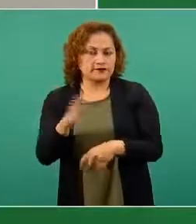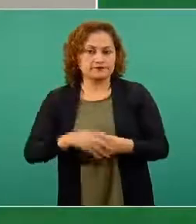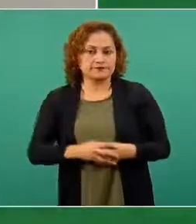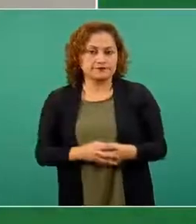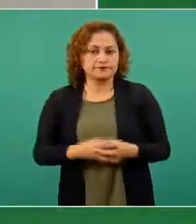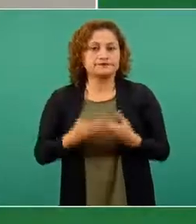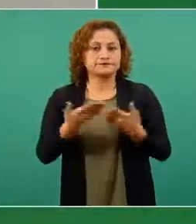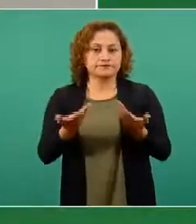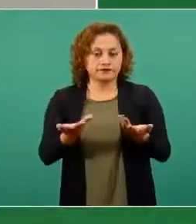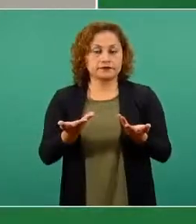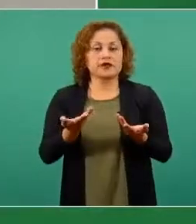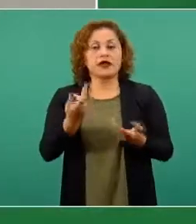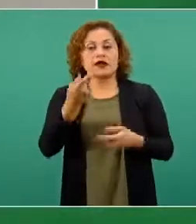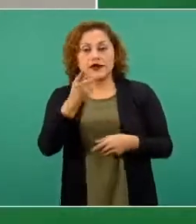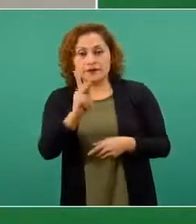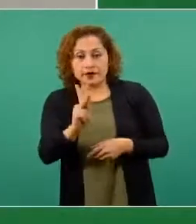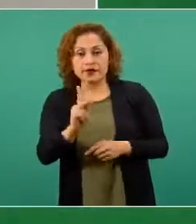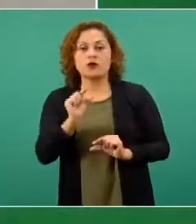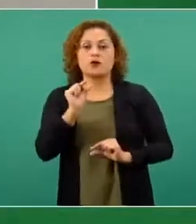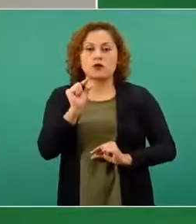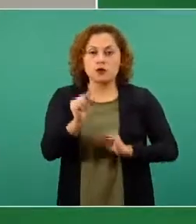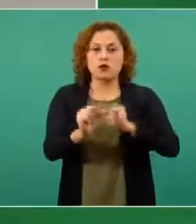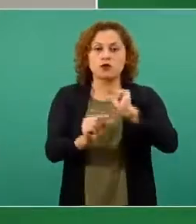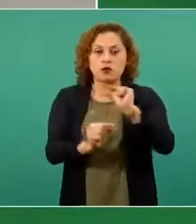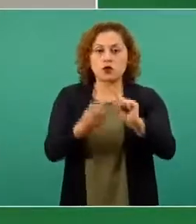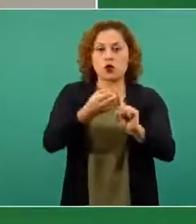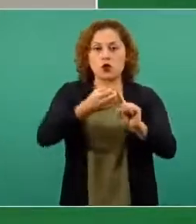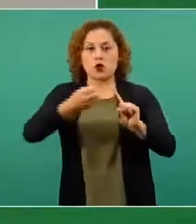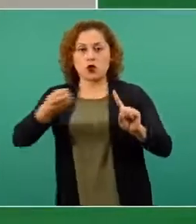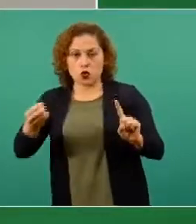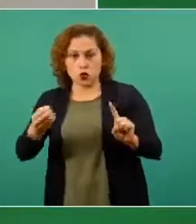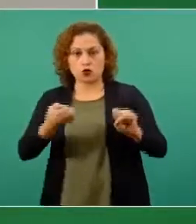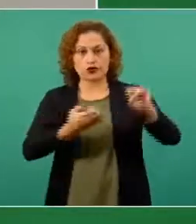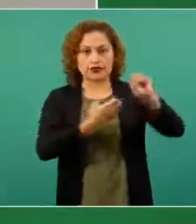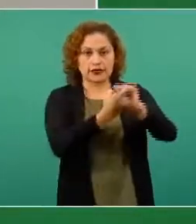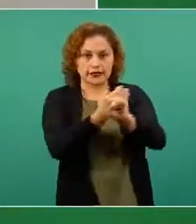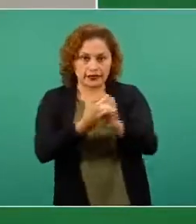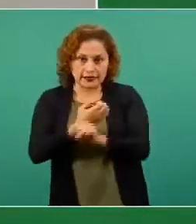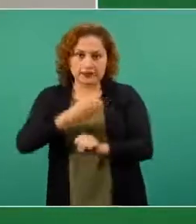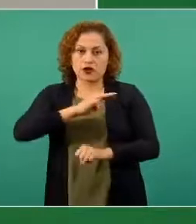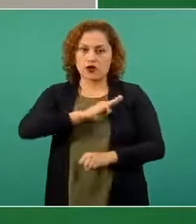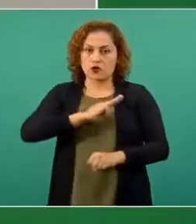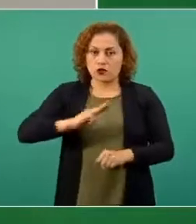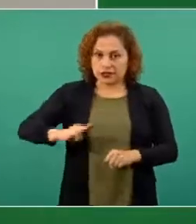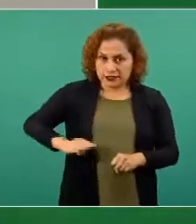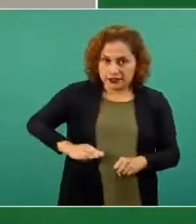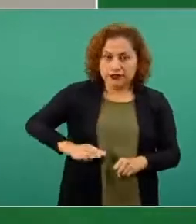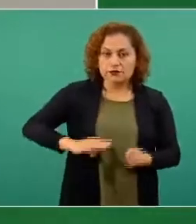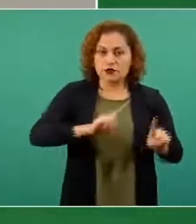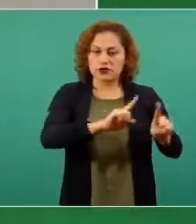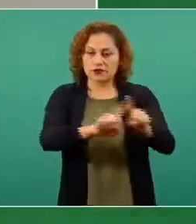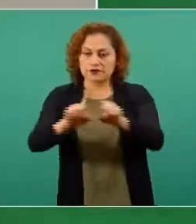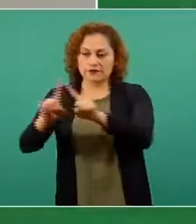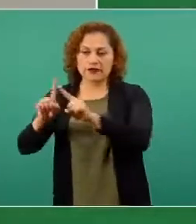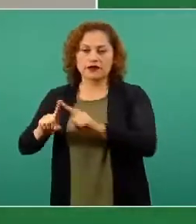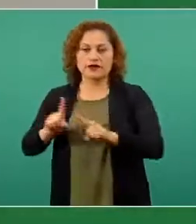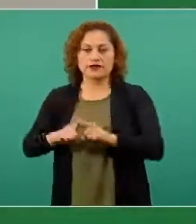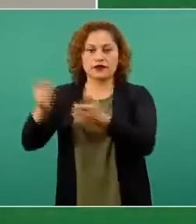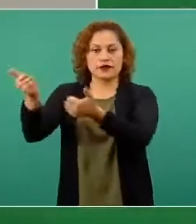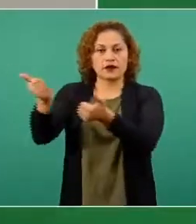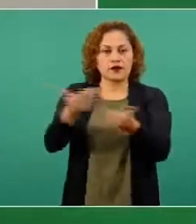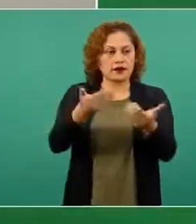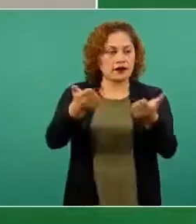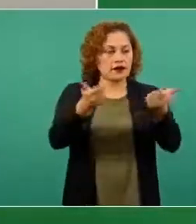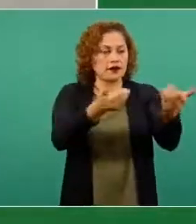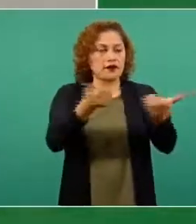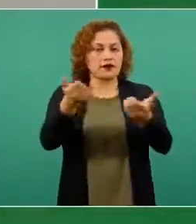la vacuna va llegando a cada uno de los municipios y de los puestos de vacunación en donde se está teniendo la disponibilidad